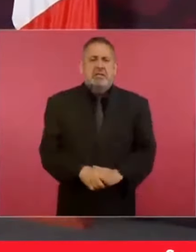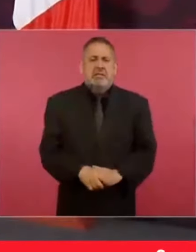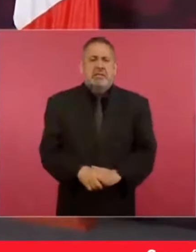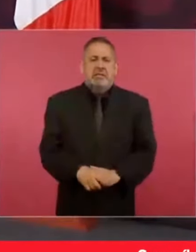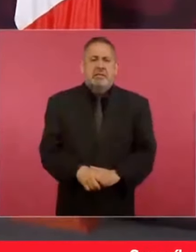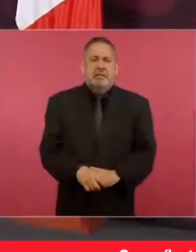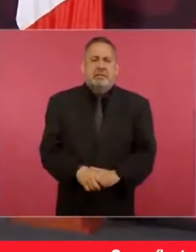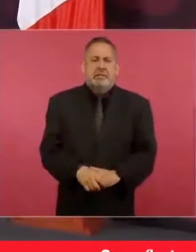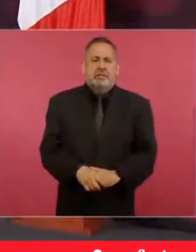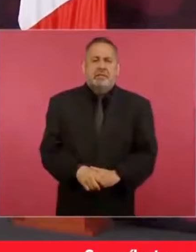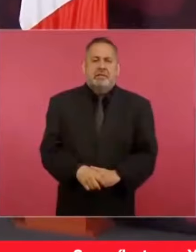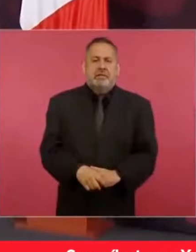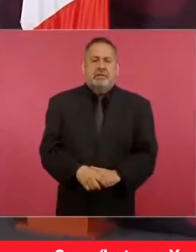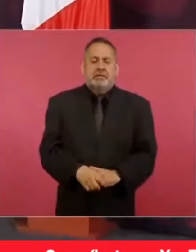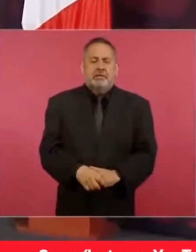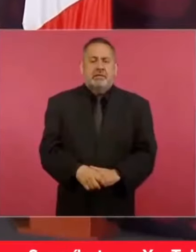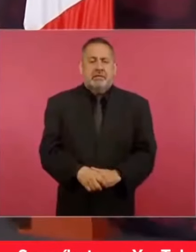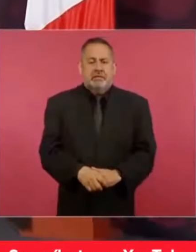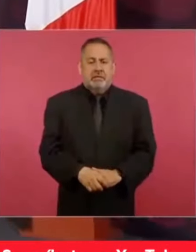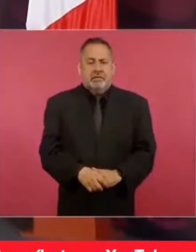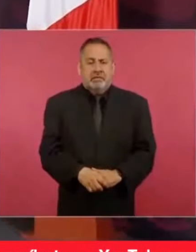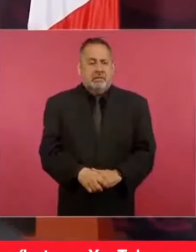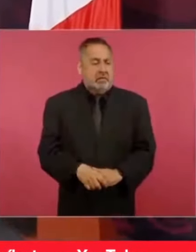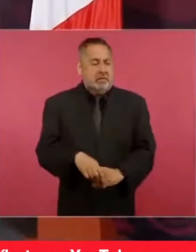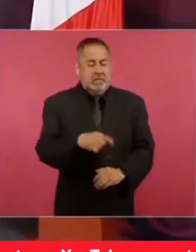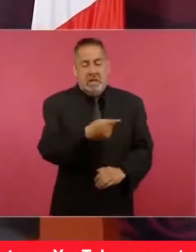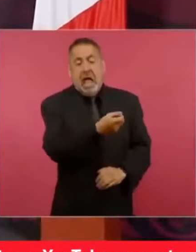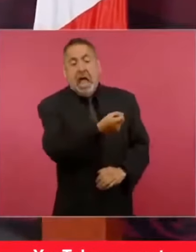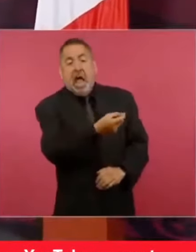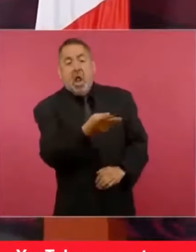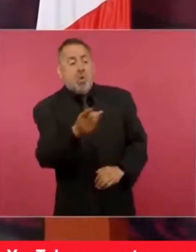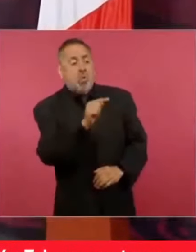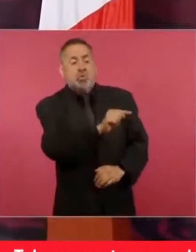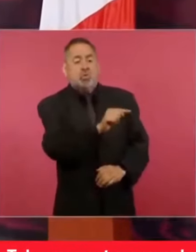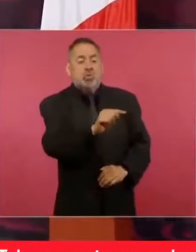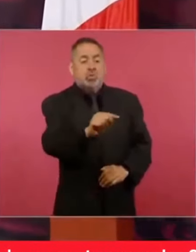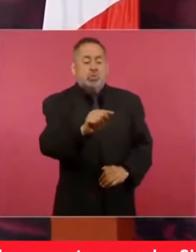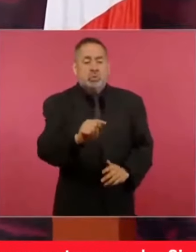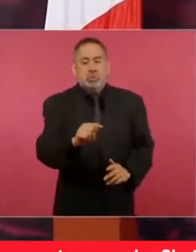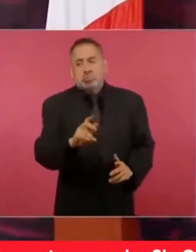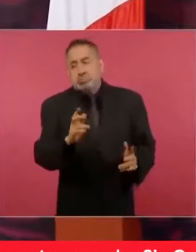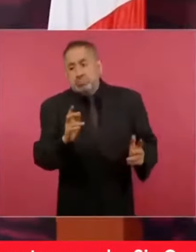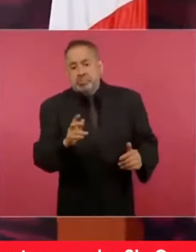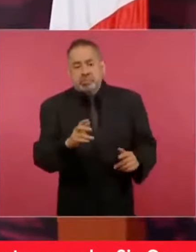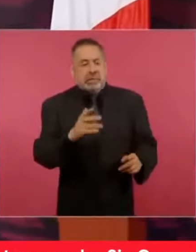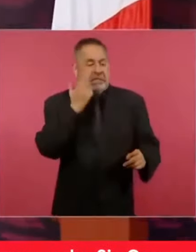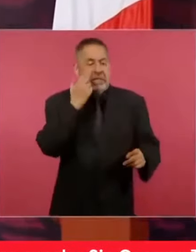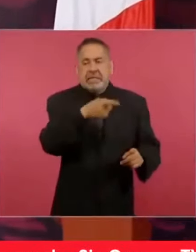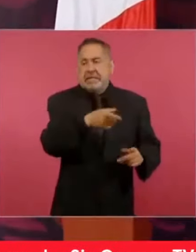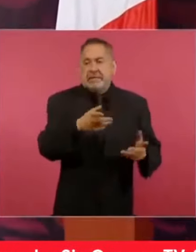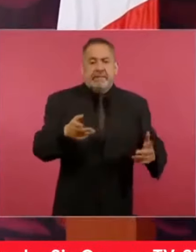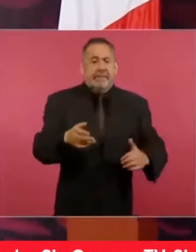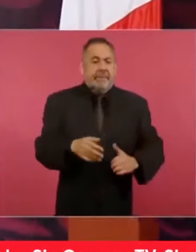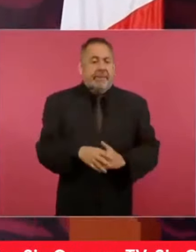Hay quienes quisieran que haya